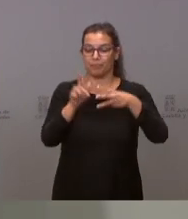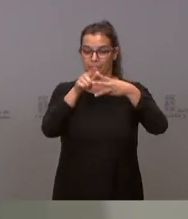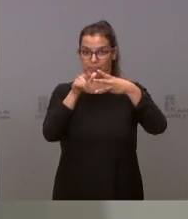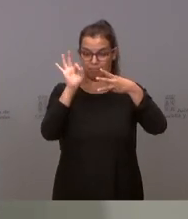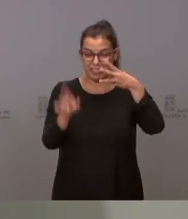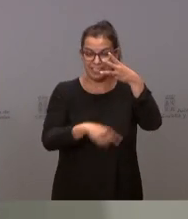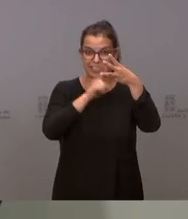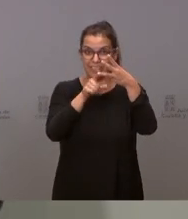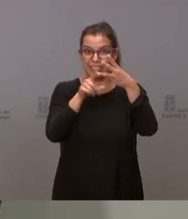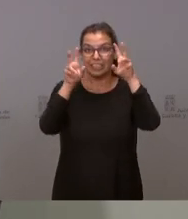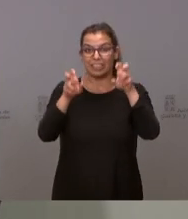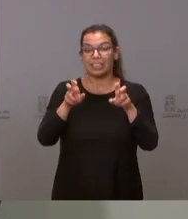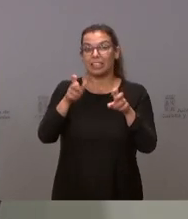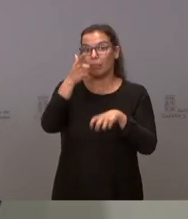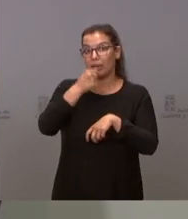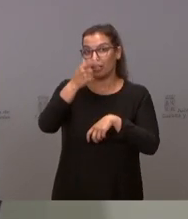de la gripe ¿me la puedo repetir?